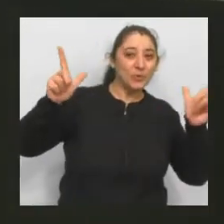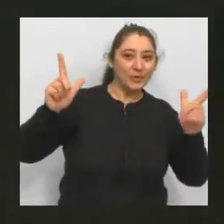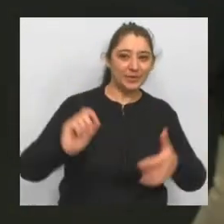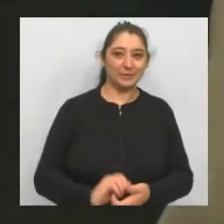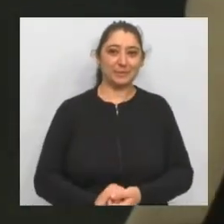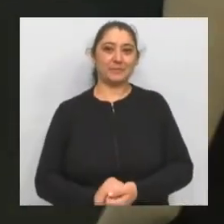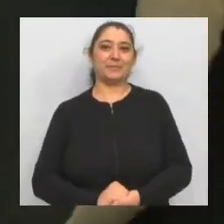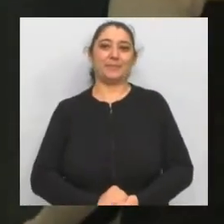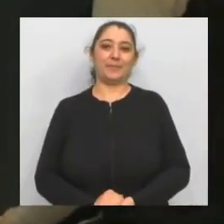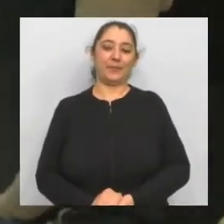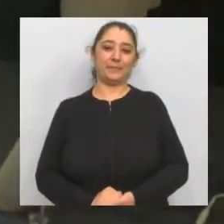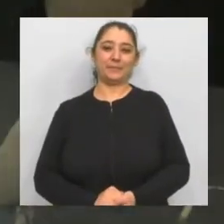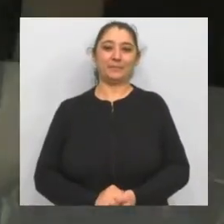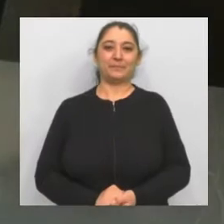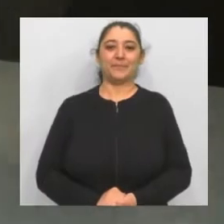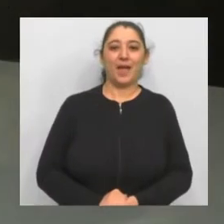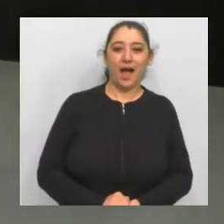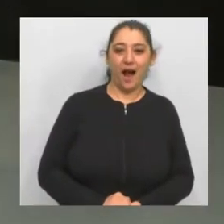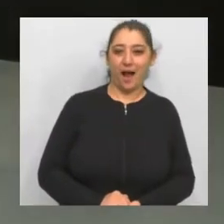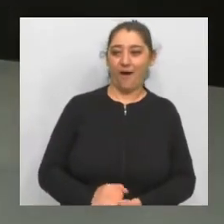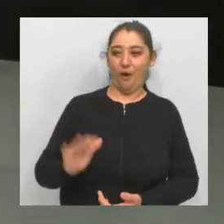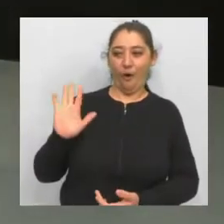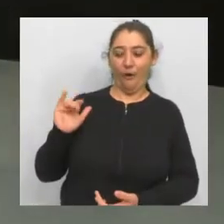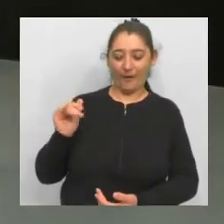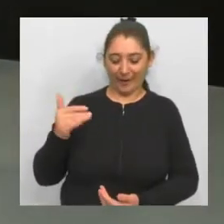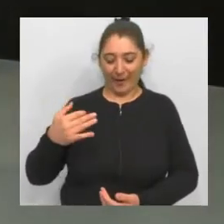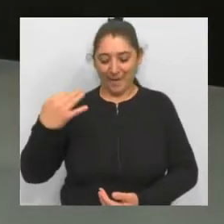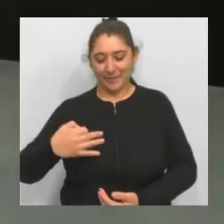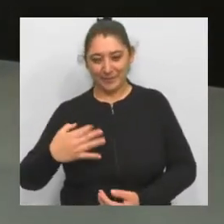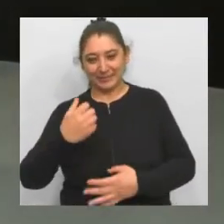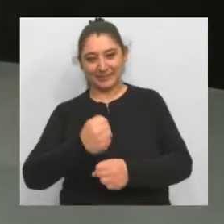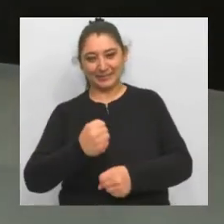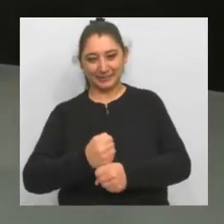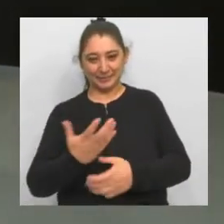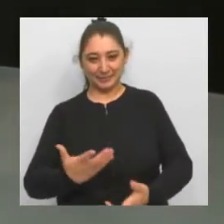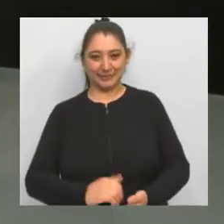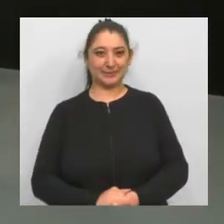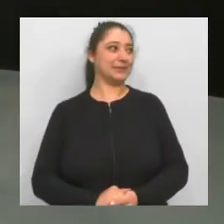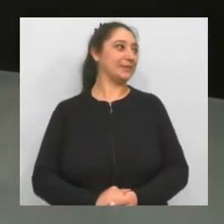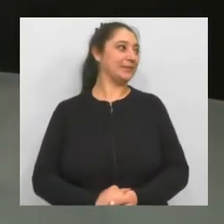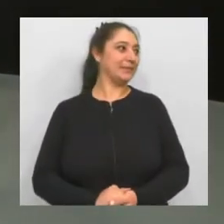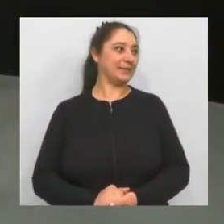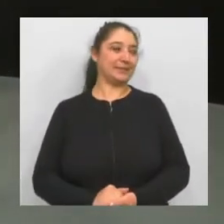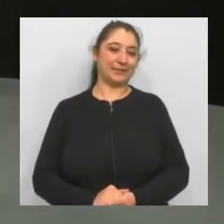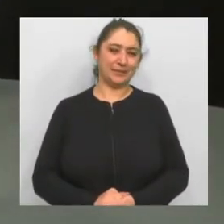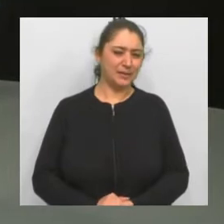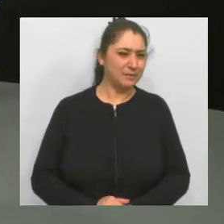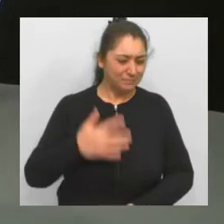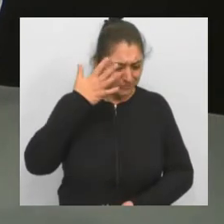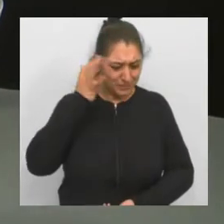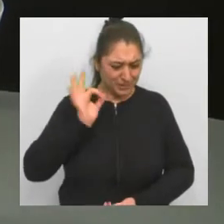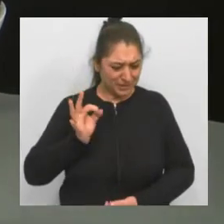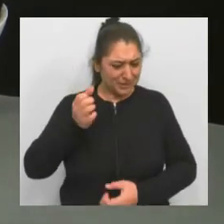tal Celia? ¿Cómo estás? ¿Qué tal Mario? ¿Cómo estás? Muy bien, acá trabajando. Trabajando, y yo sé que estás trabajando mucho en este tiempo, Sí, lo importante